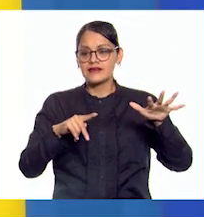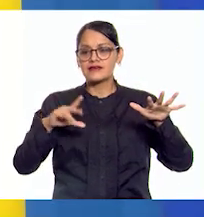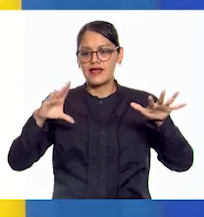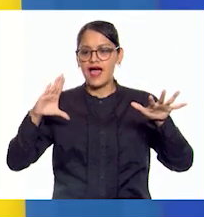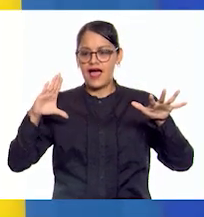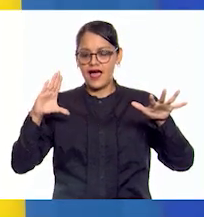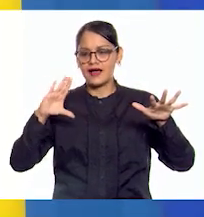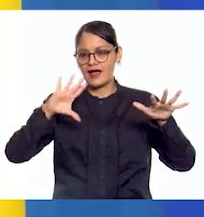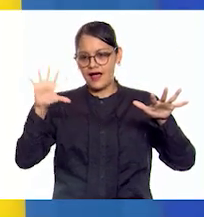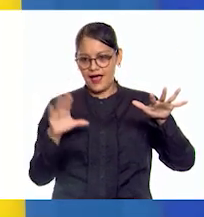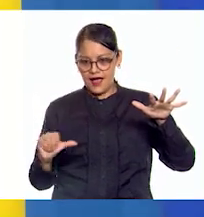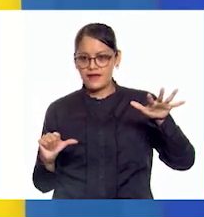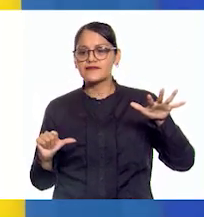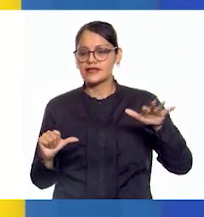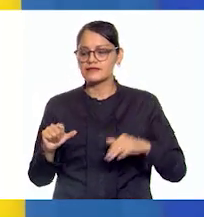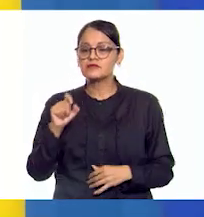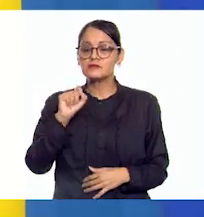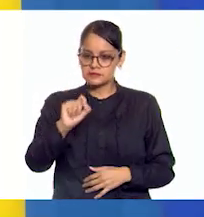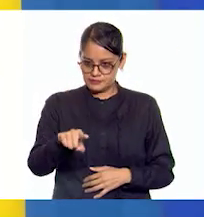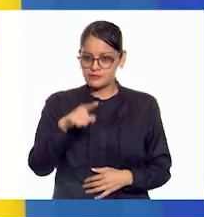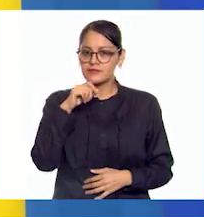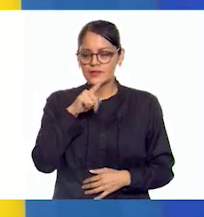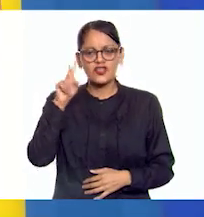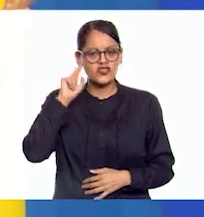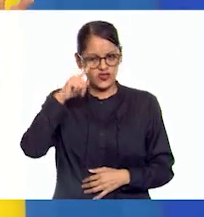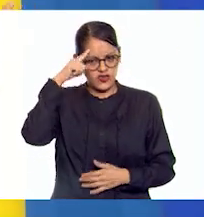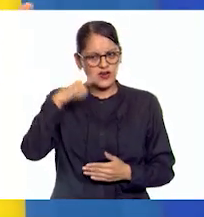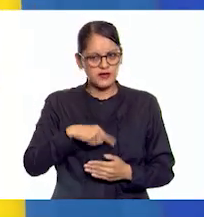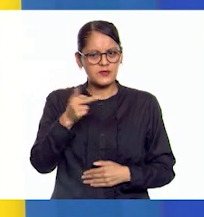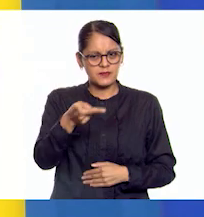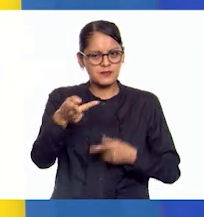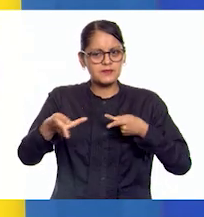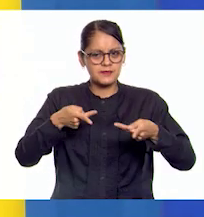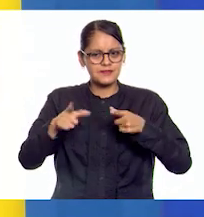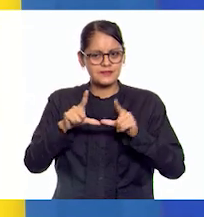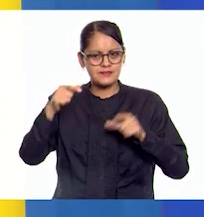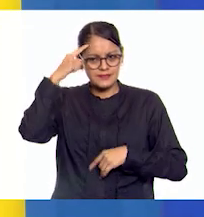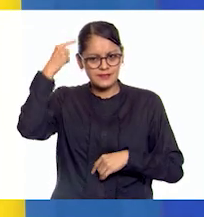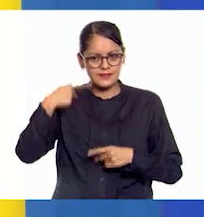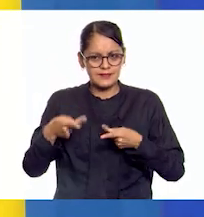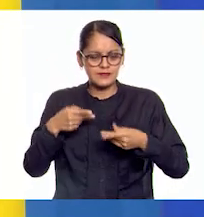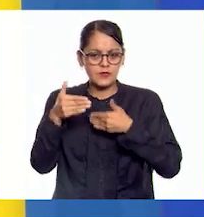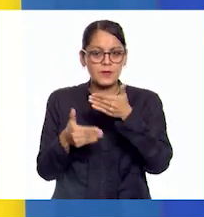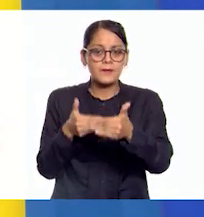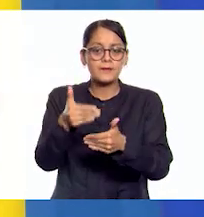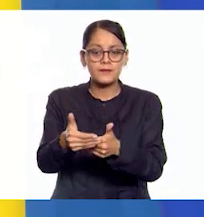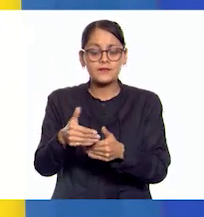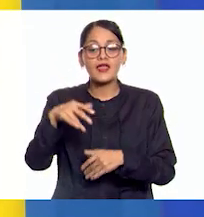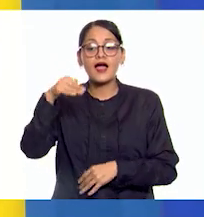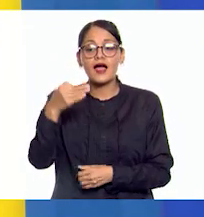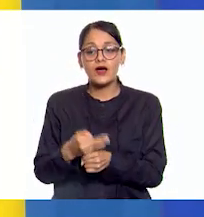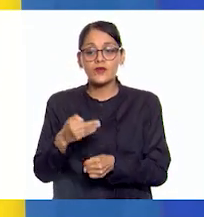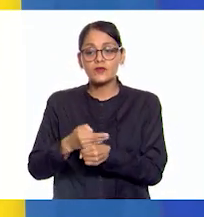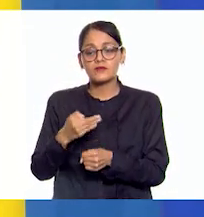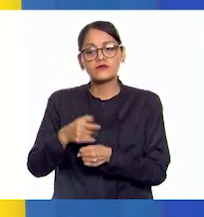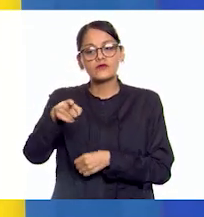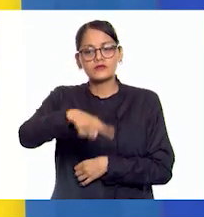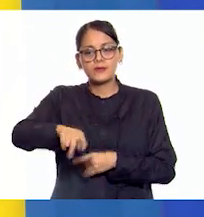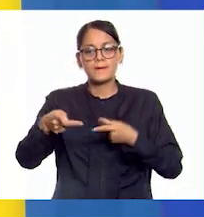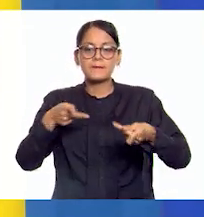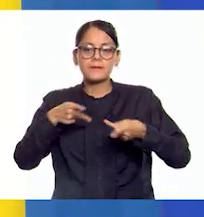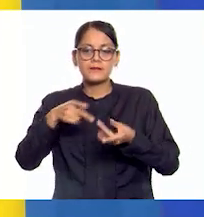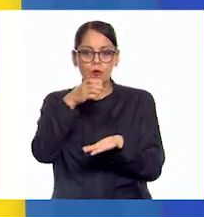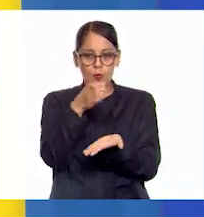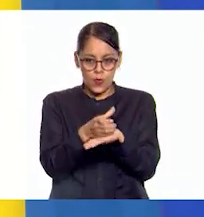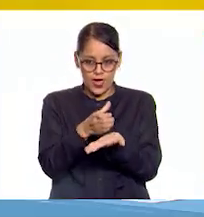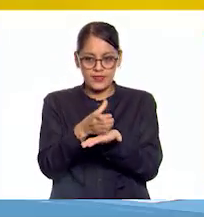Veo que estás preparada para los retos que te esperan. Ustedes, amigos y amigas en casa, es hora de que también se preparen con su cuaderno